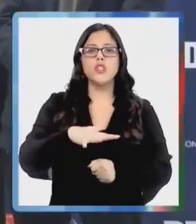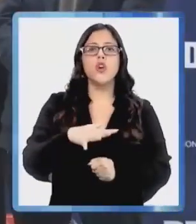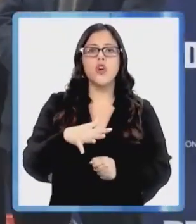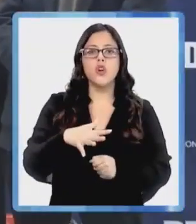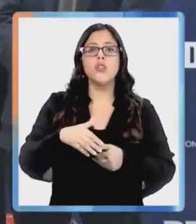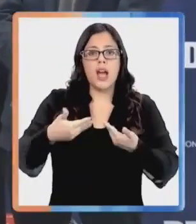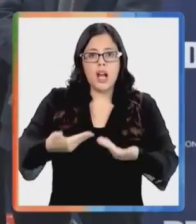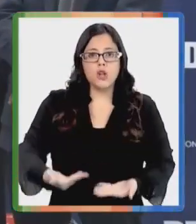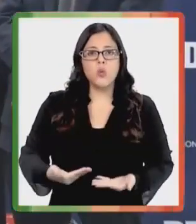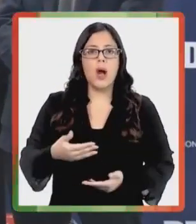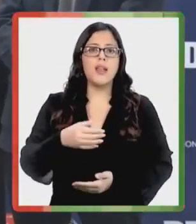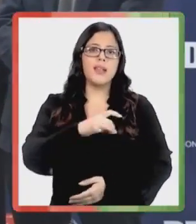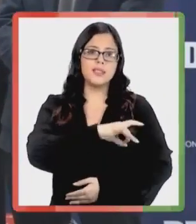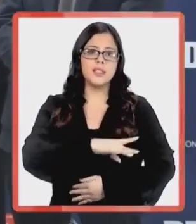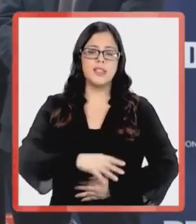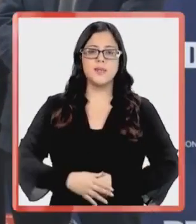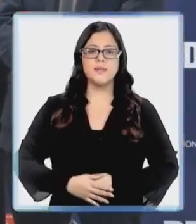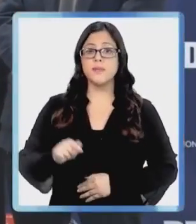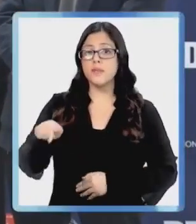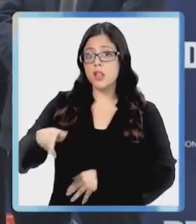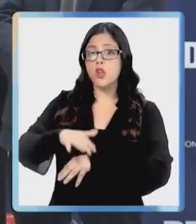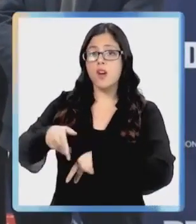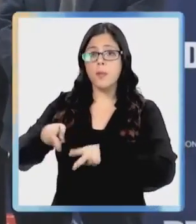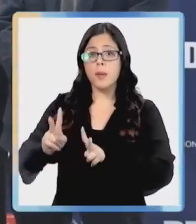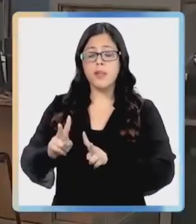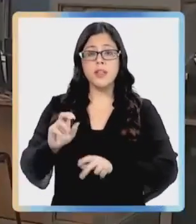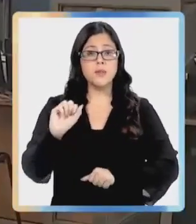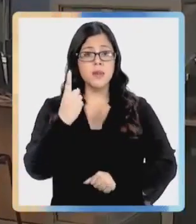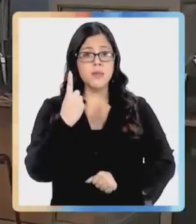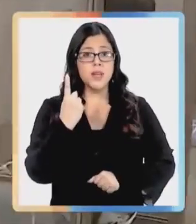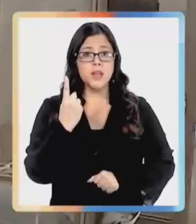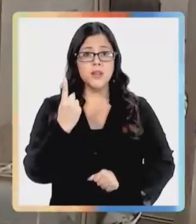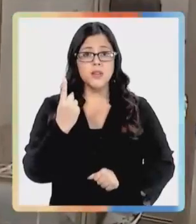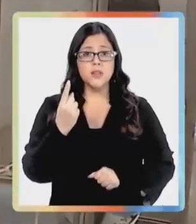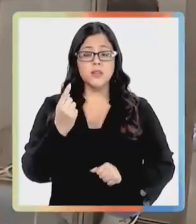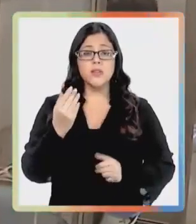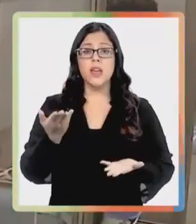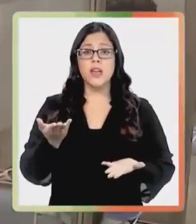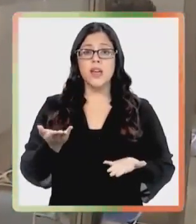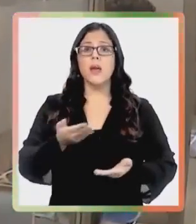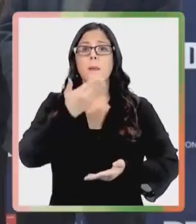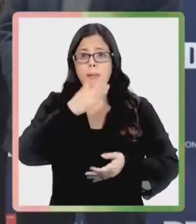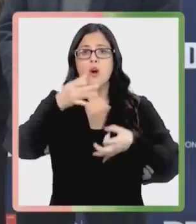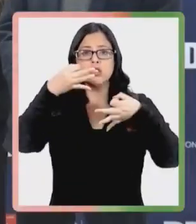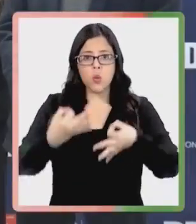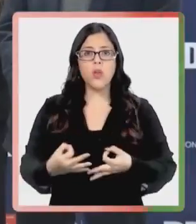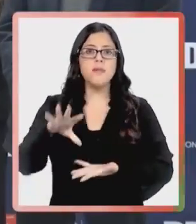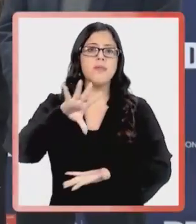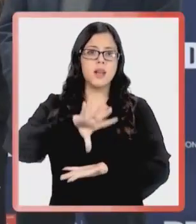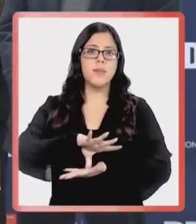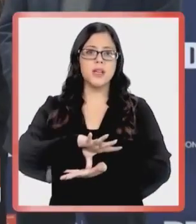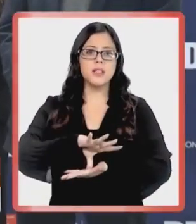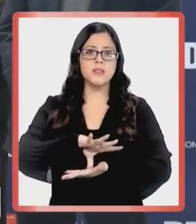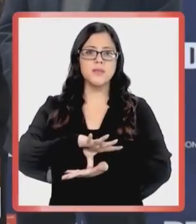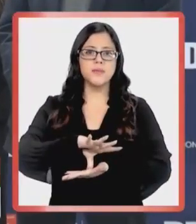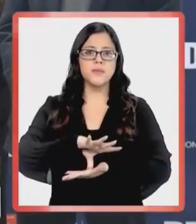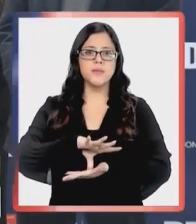permitir, en primer lugar, entregar mejores condiciones de seguridad al país. Hay más de 190.000 personas